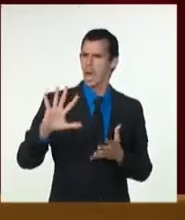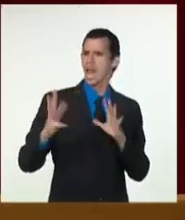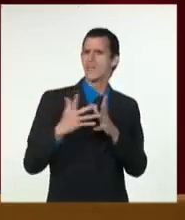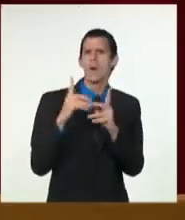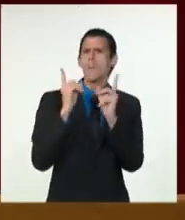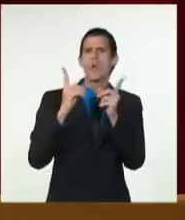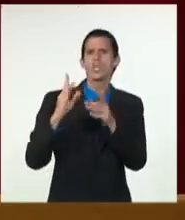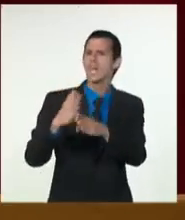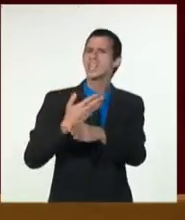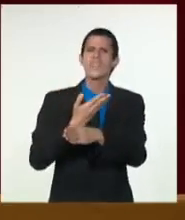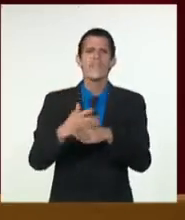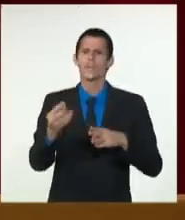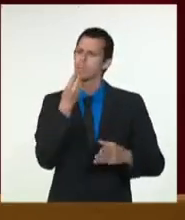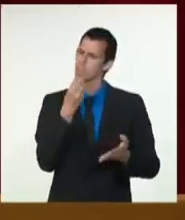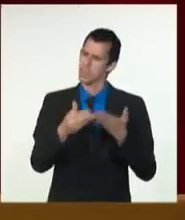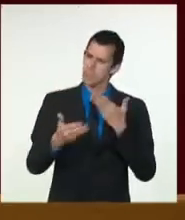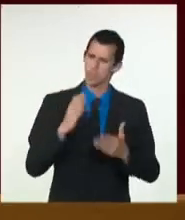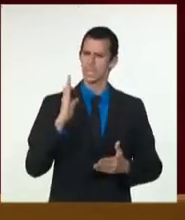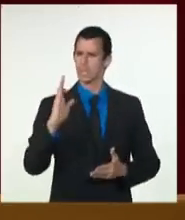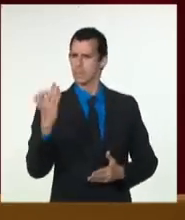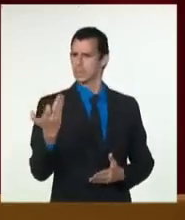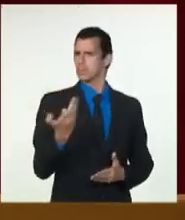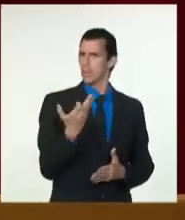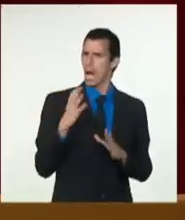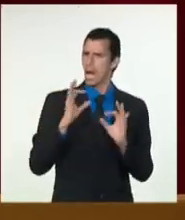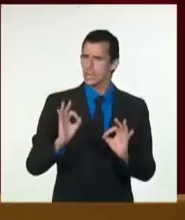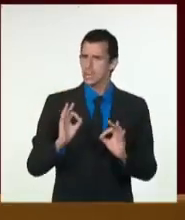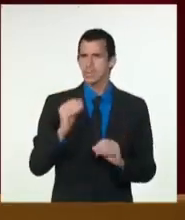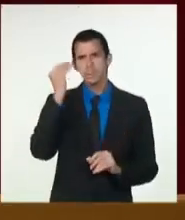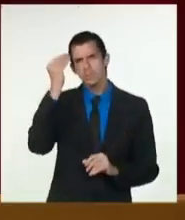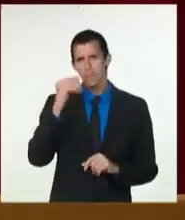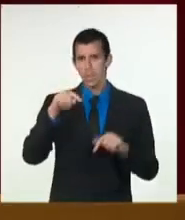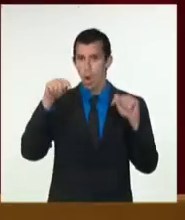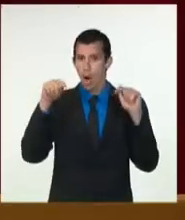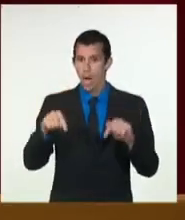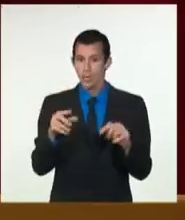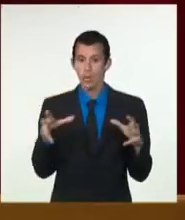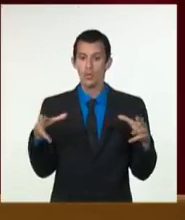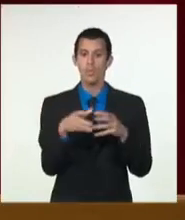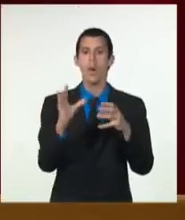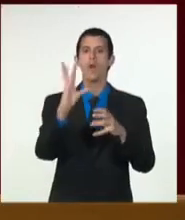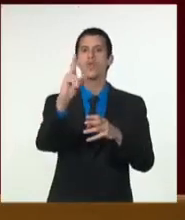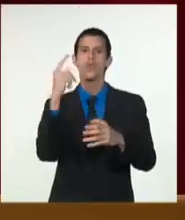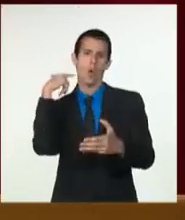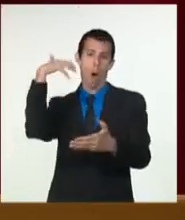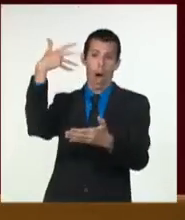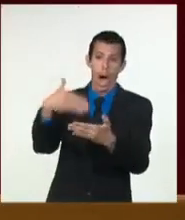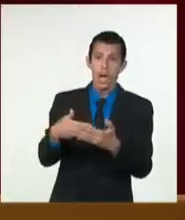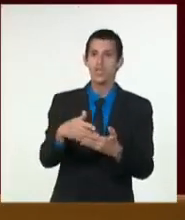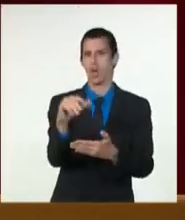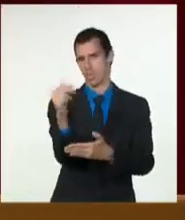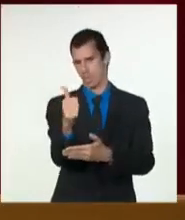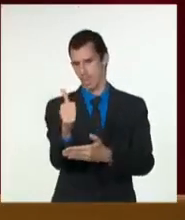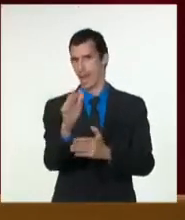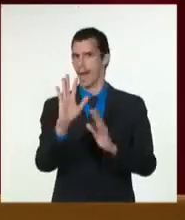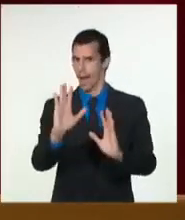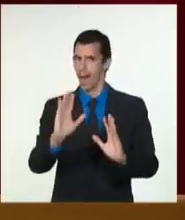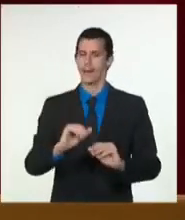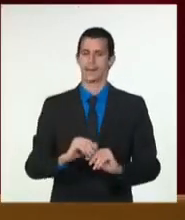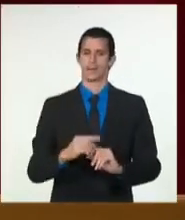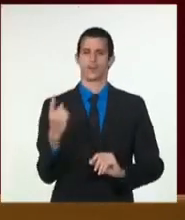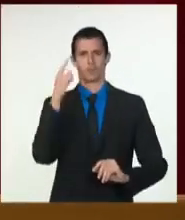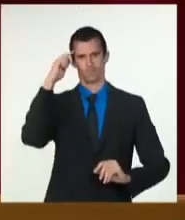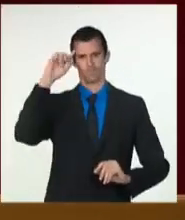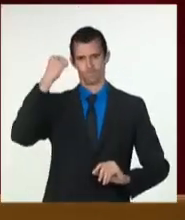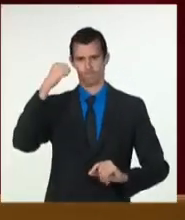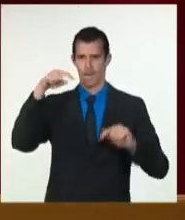tiempo vamos a recordar esta primera sesión de la décima legislatura de la Asamblea Nacional. Por la complejidad del momento que vive